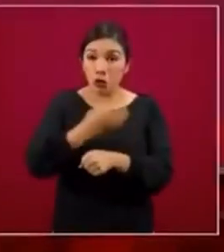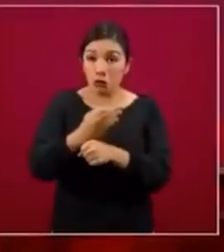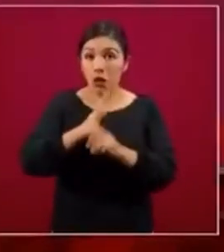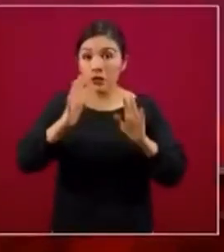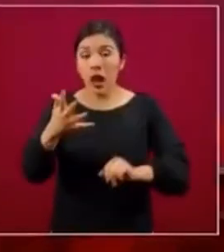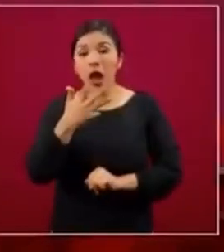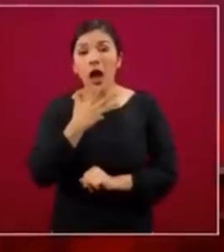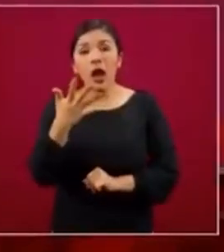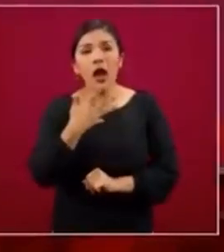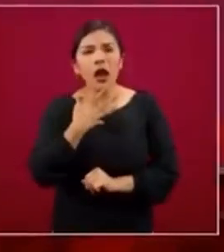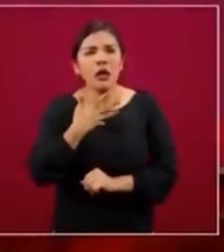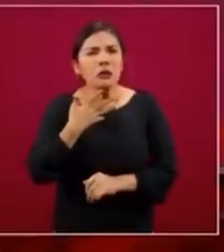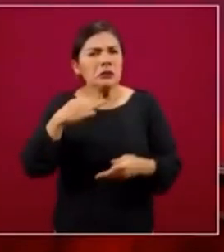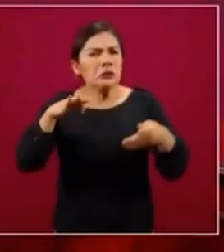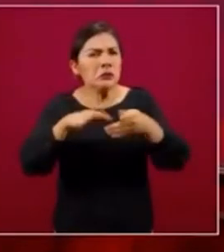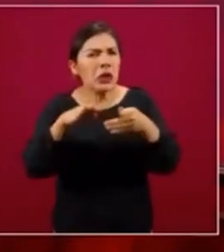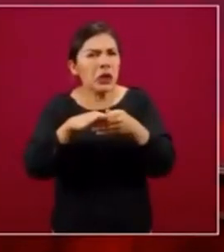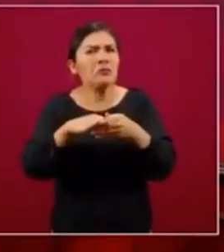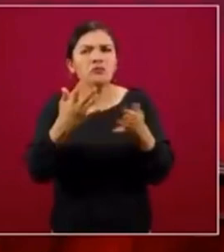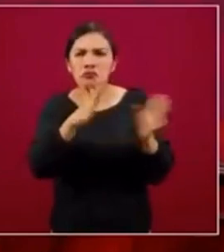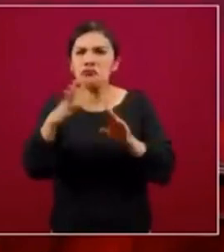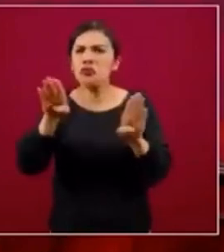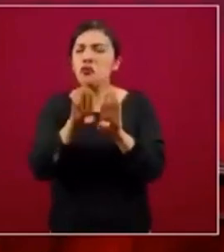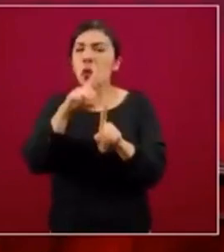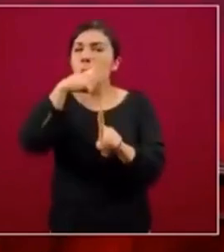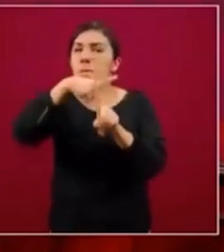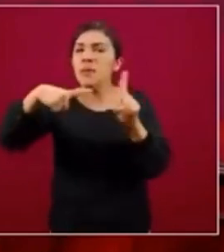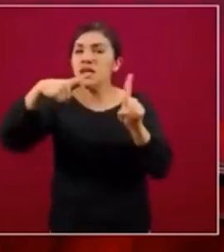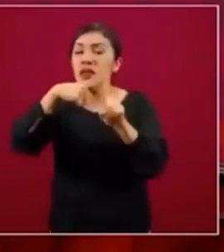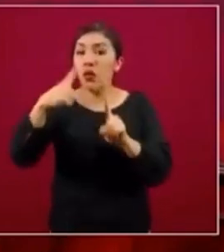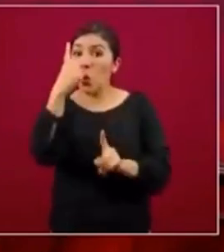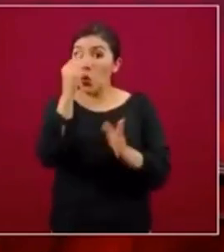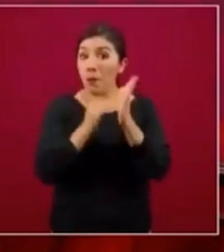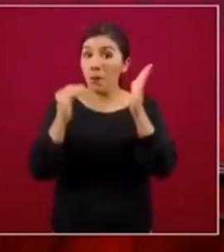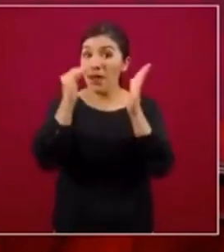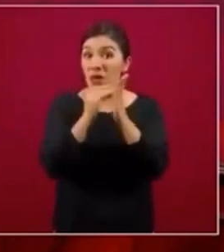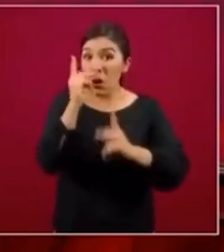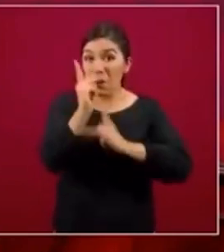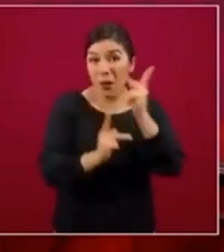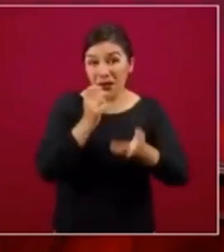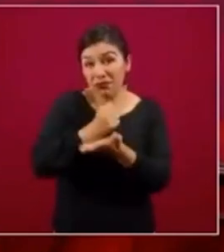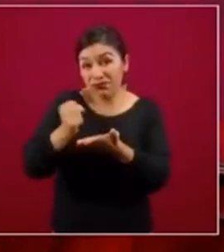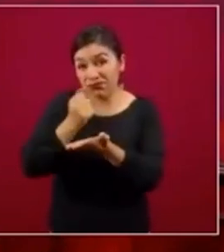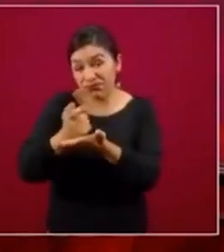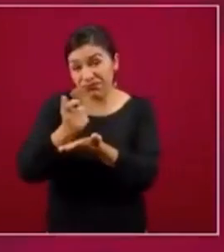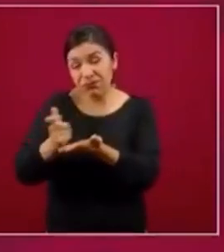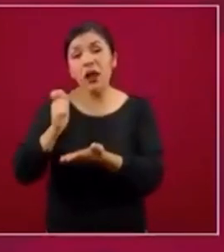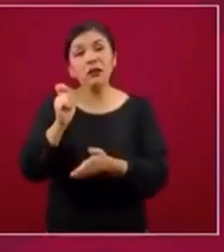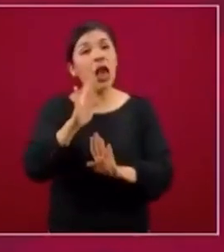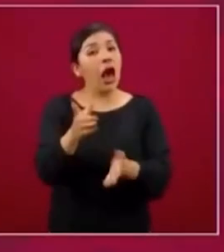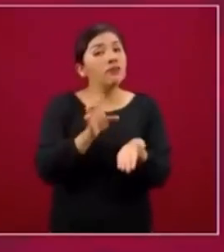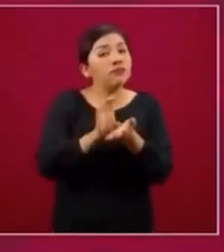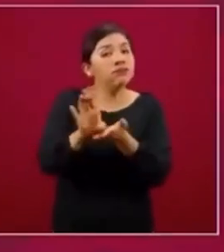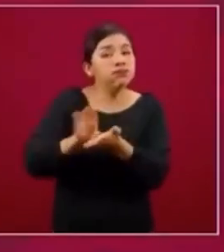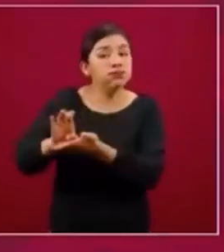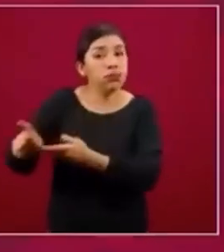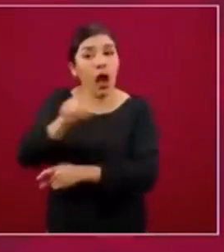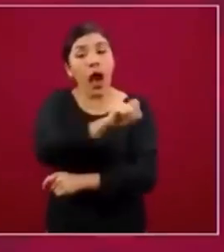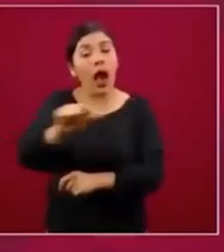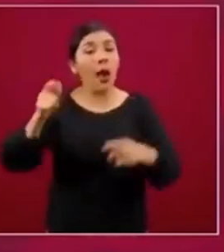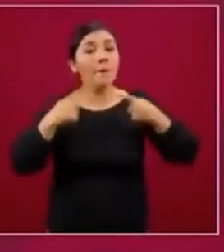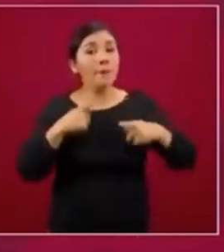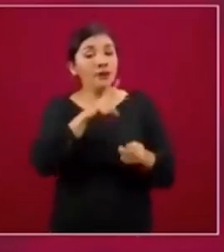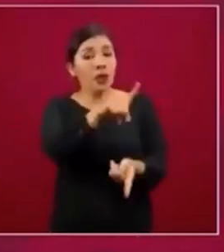prácticamente la mitad de un millón de créditos que ha sido entregado a los beneficiarios,